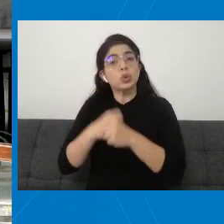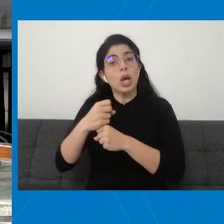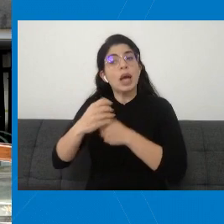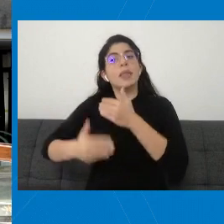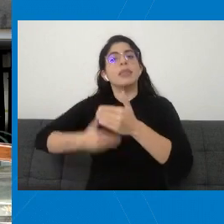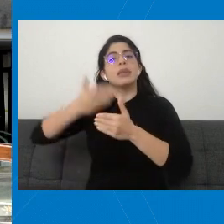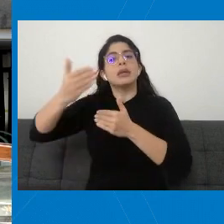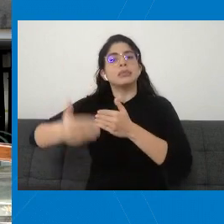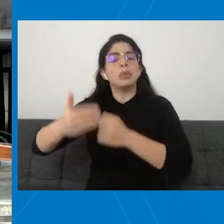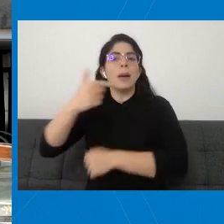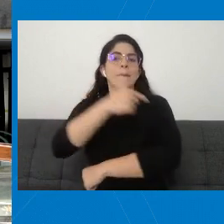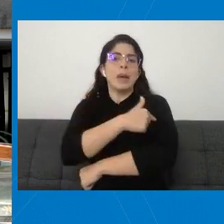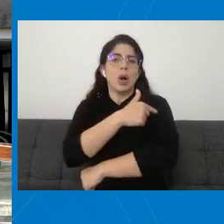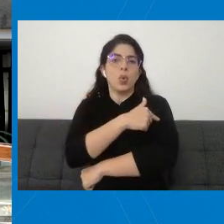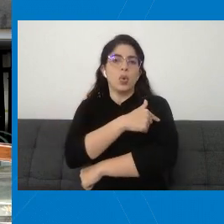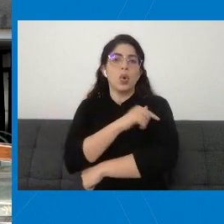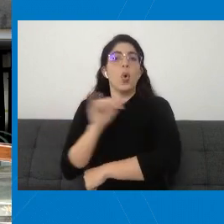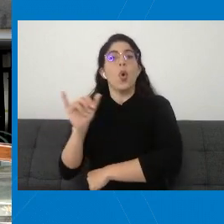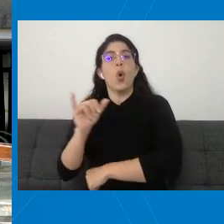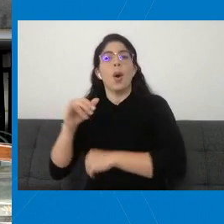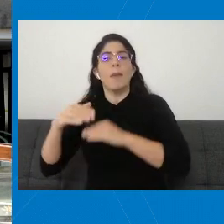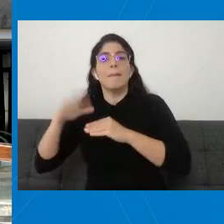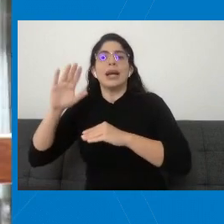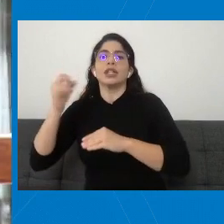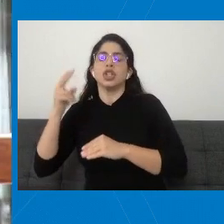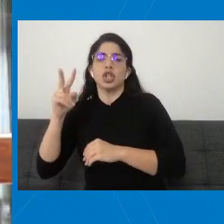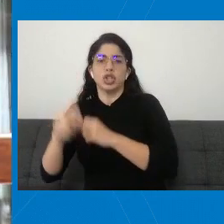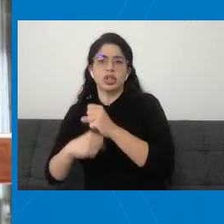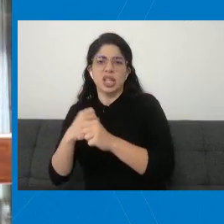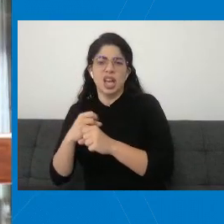como una persona mayor de 12 años?